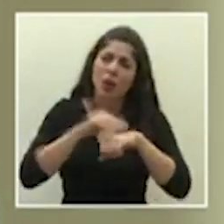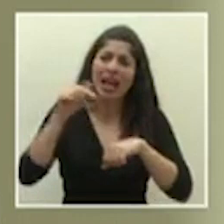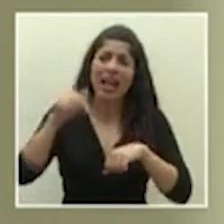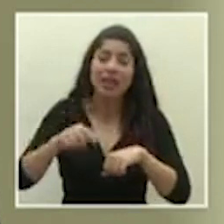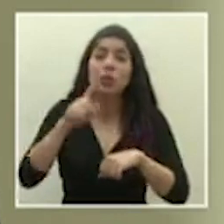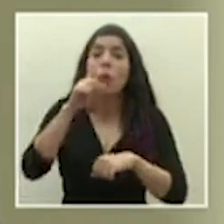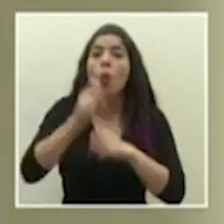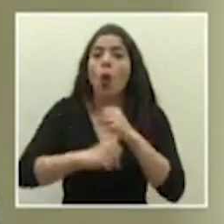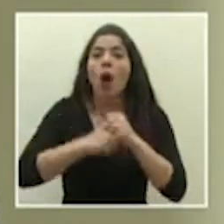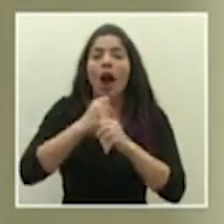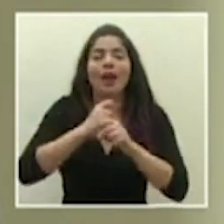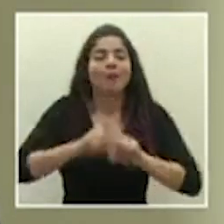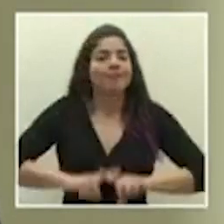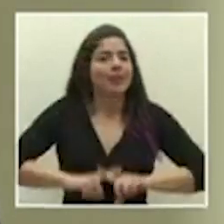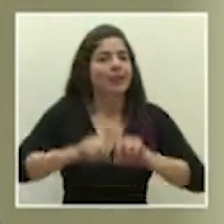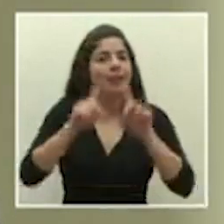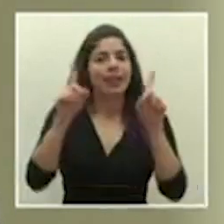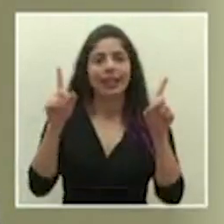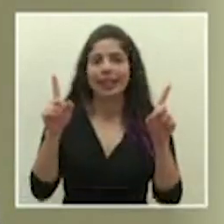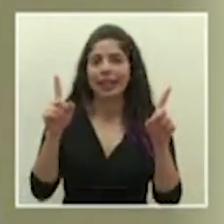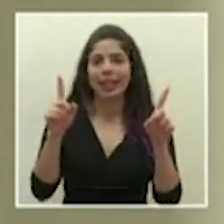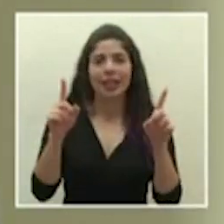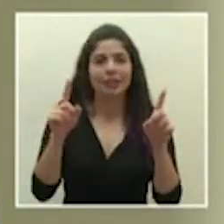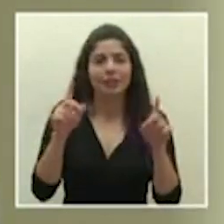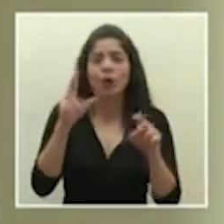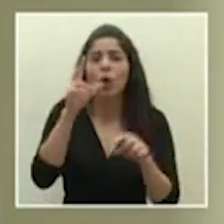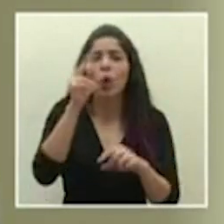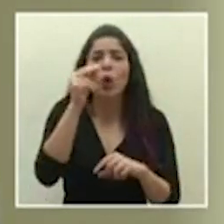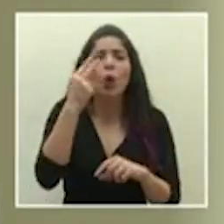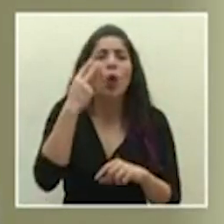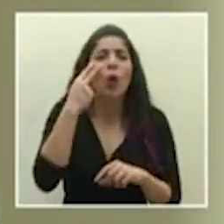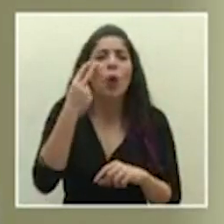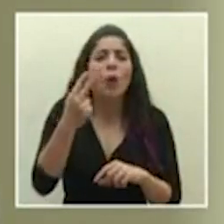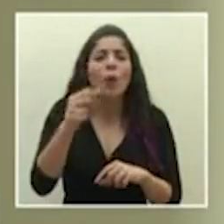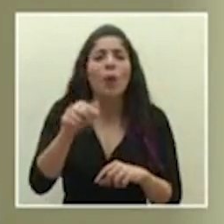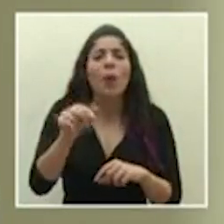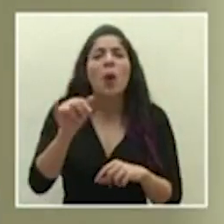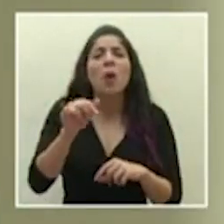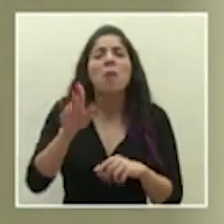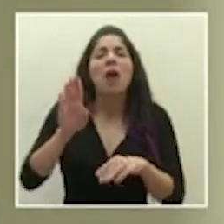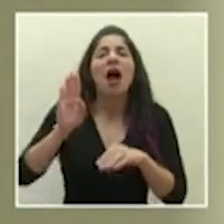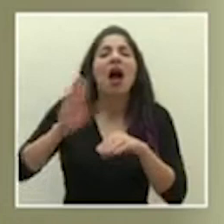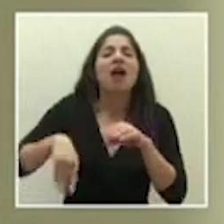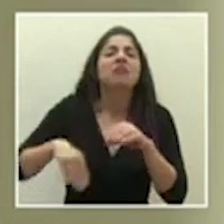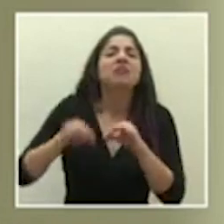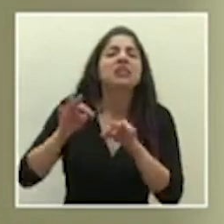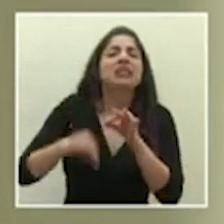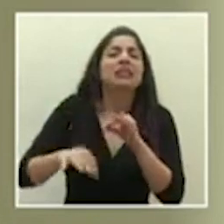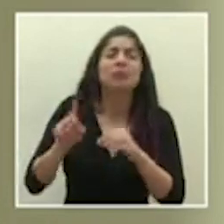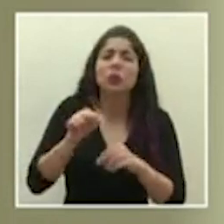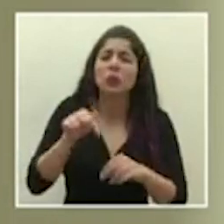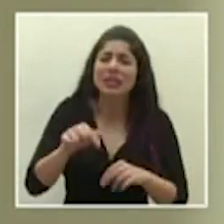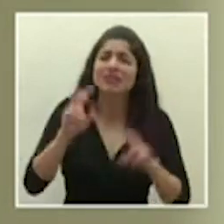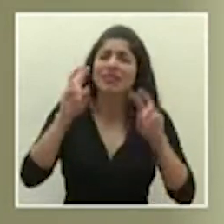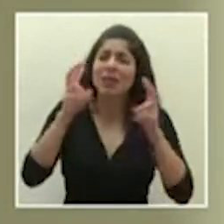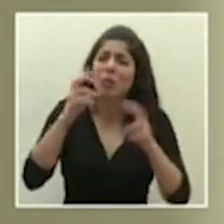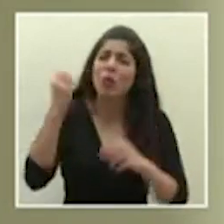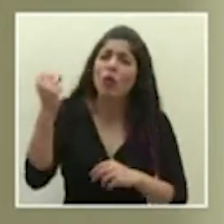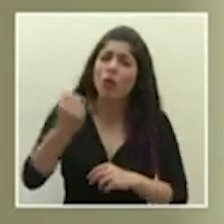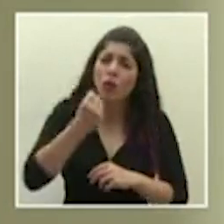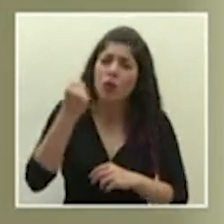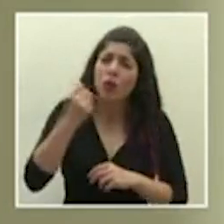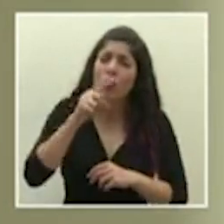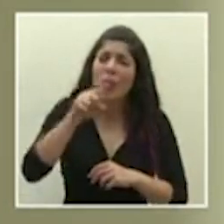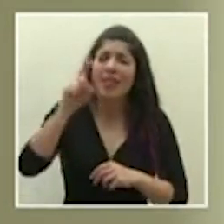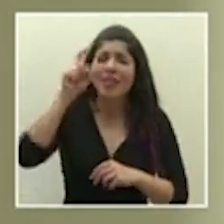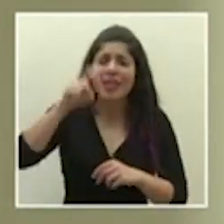año peculiar un año diferente no veamos esto como una cosa menor es una cosa muy fuerte y que tenemos que saber